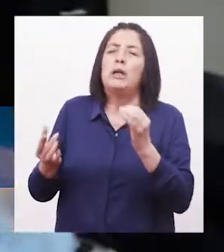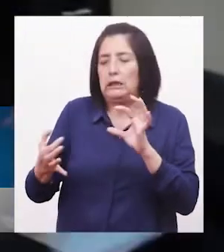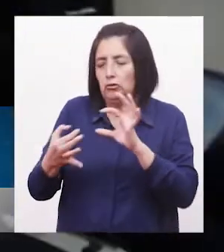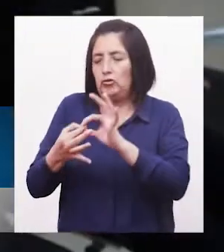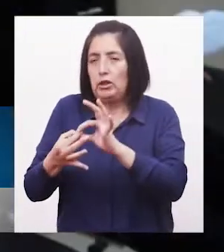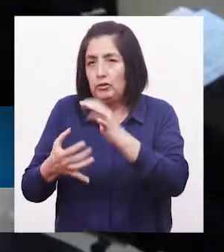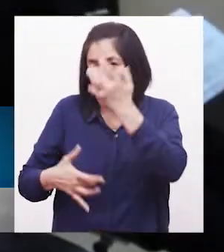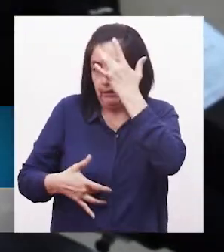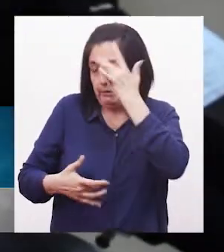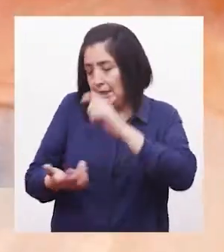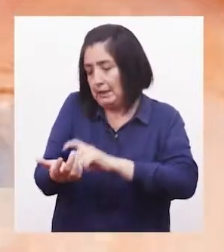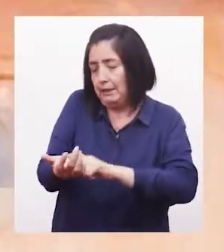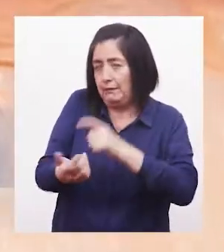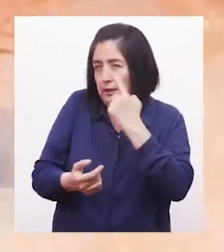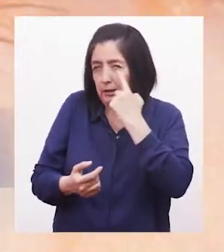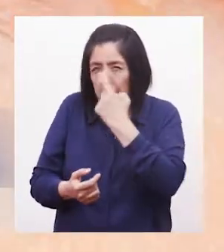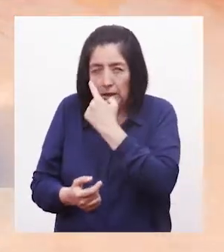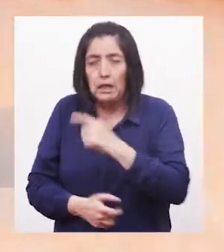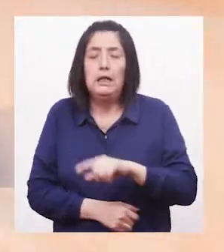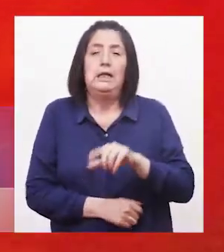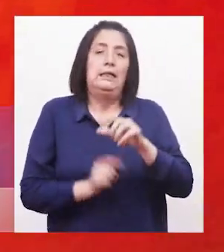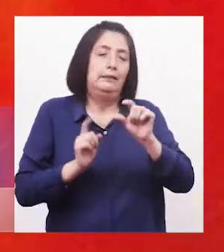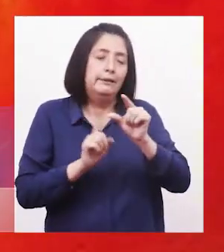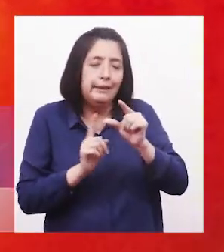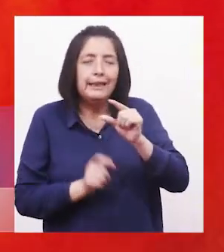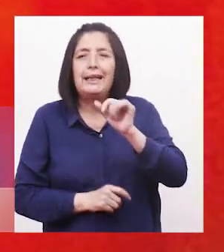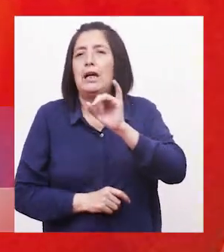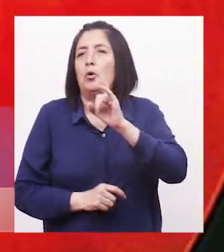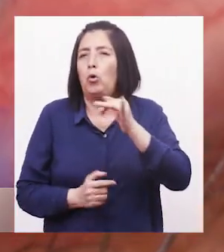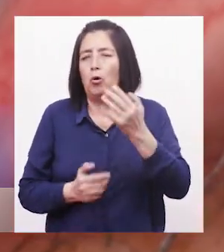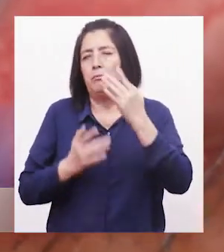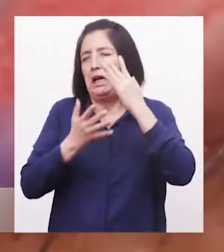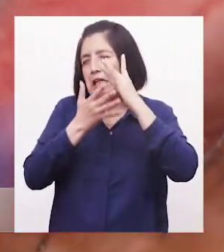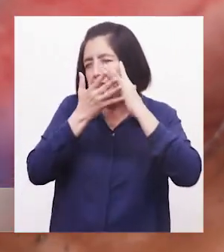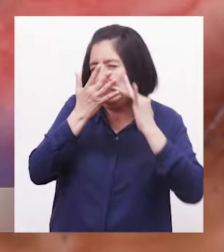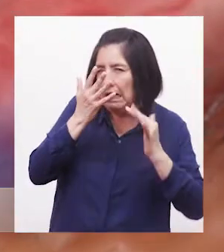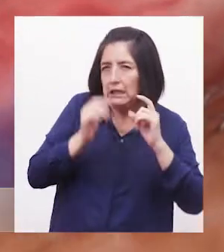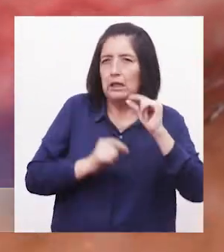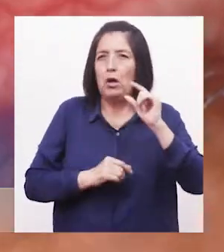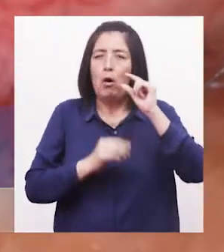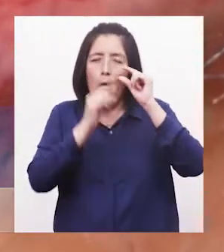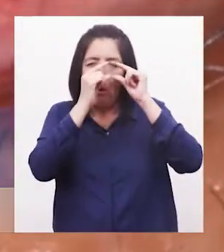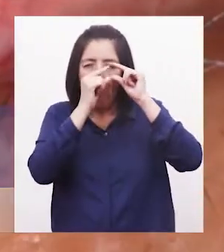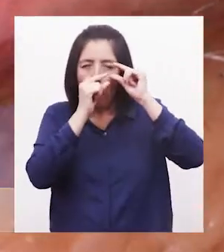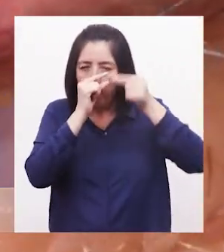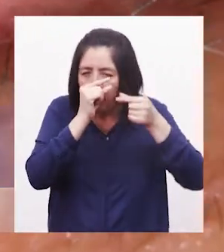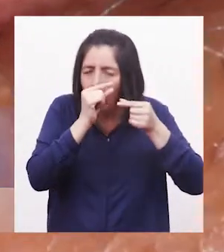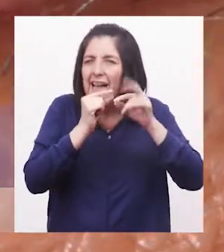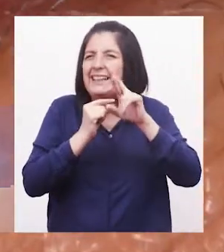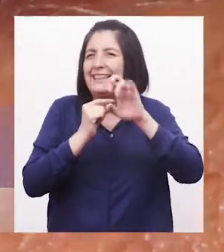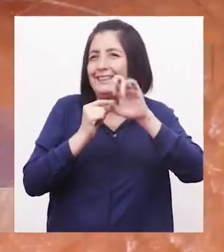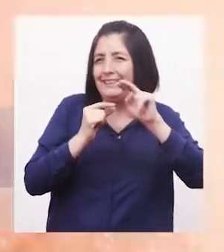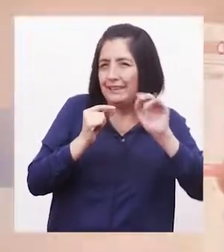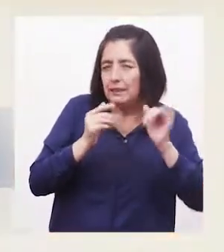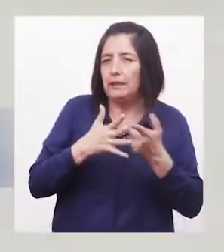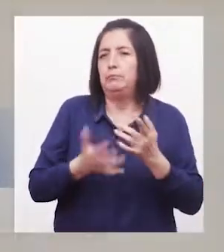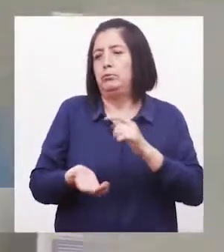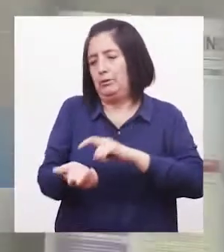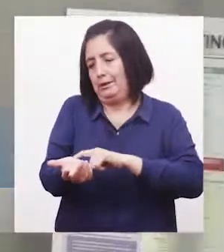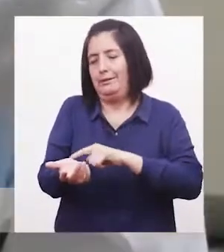diabetes Como glaucoma, hemorragias vítreas o desprendimiento de retina producto de la diabetes